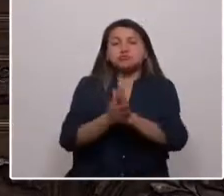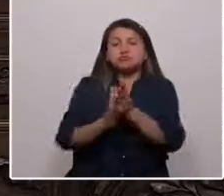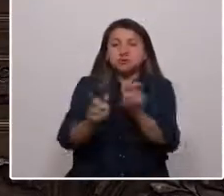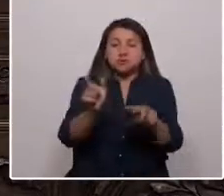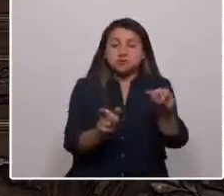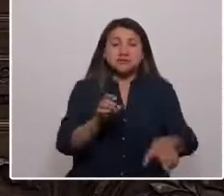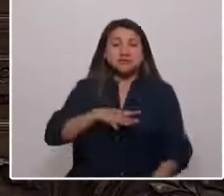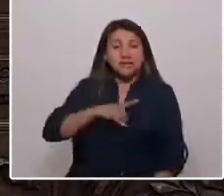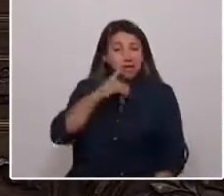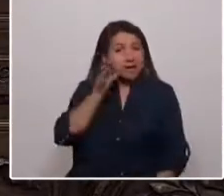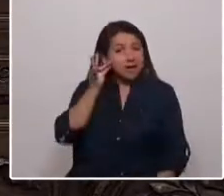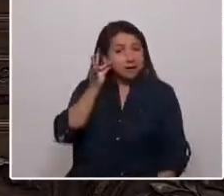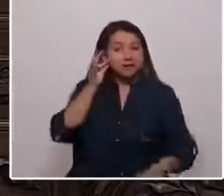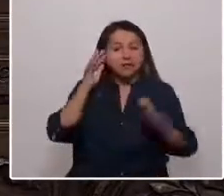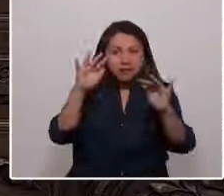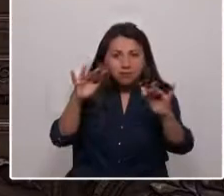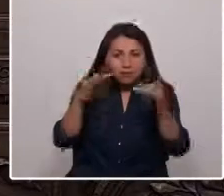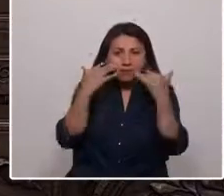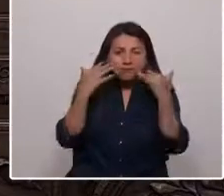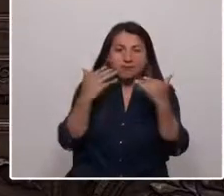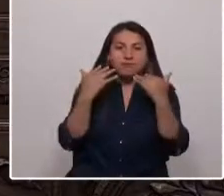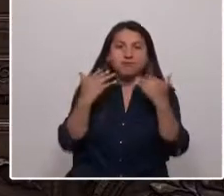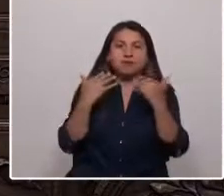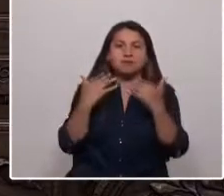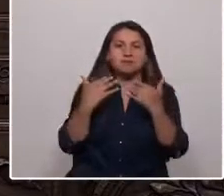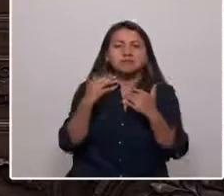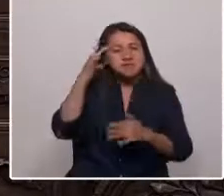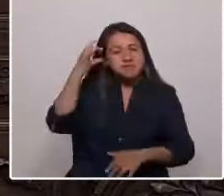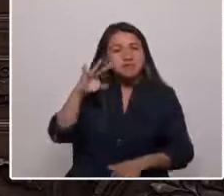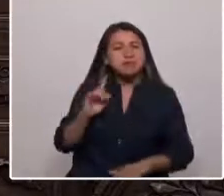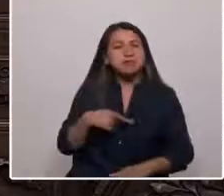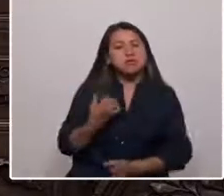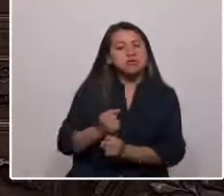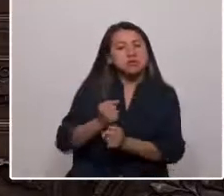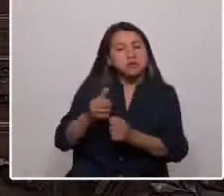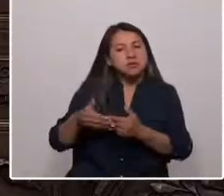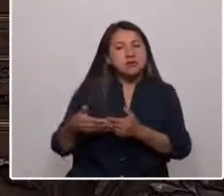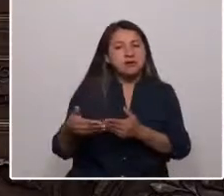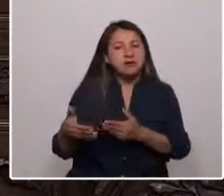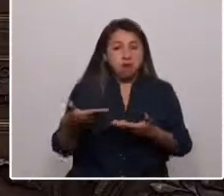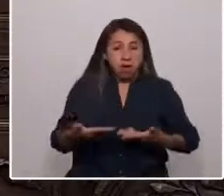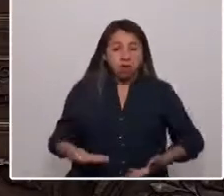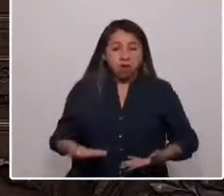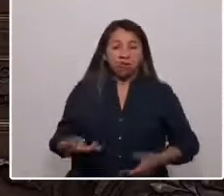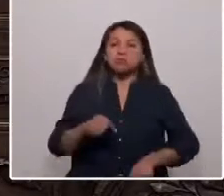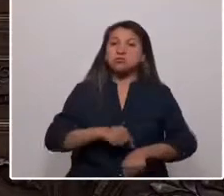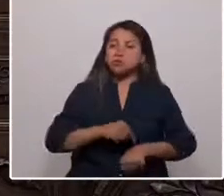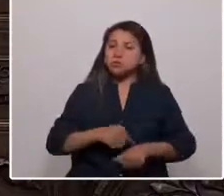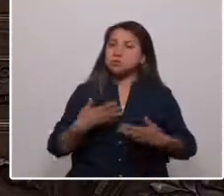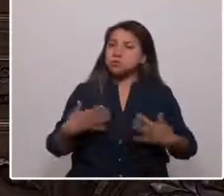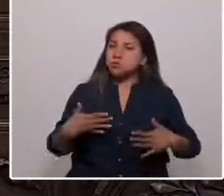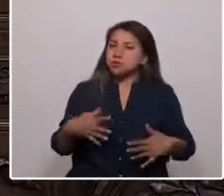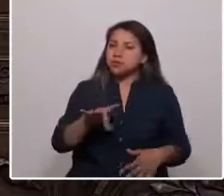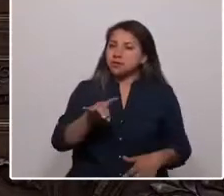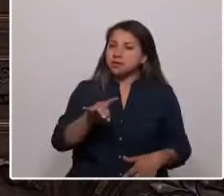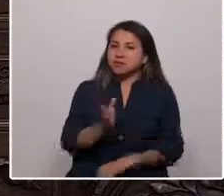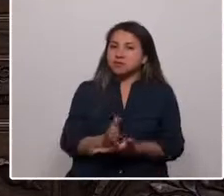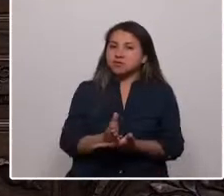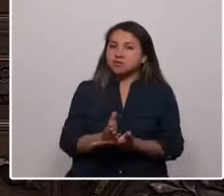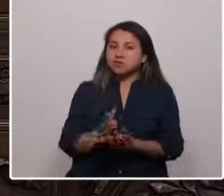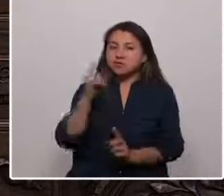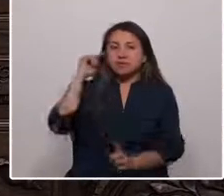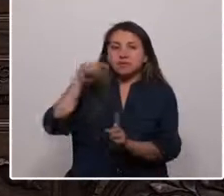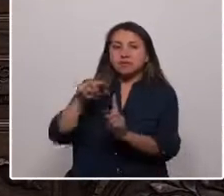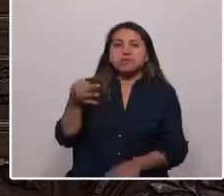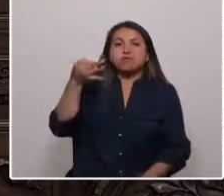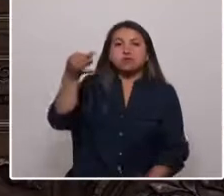que siguen con atención nuestro trabajo. Nos encontramos en un momento que será decisivo para el destino del país